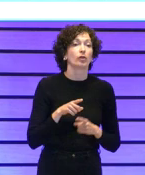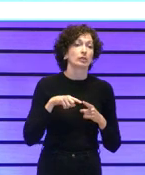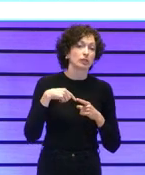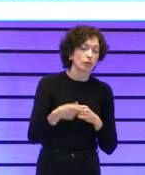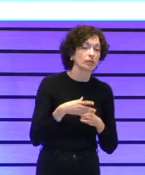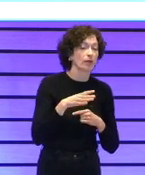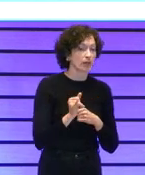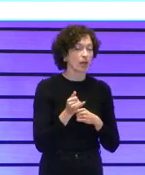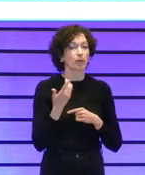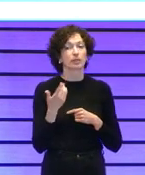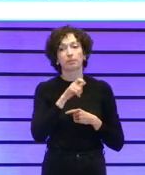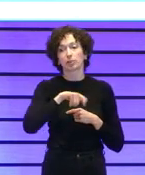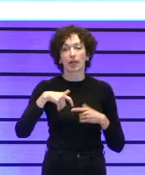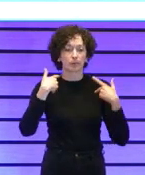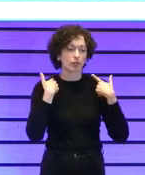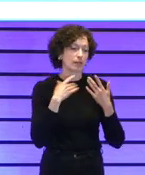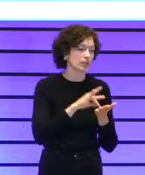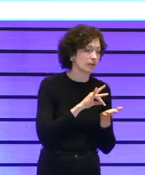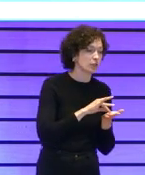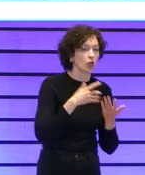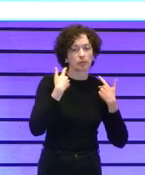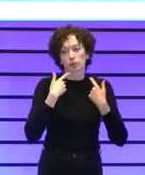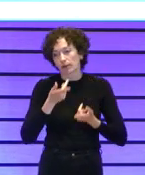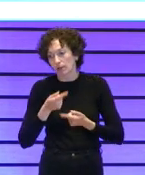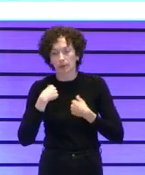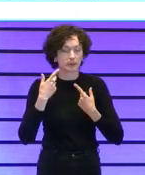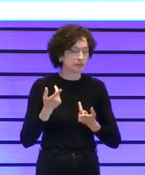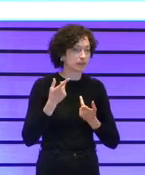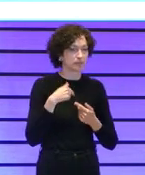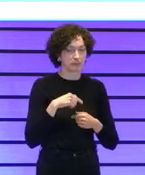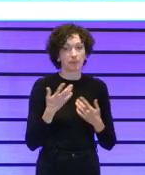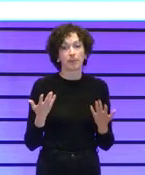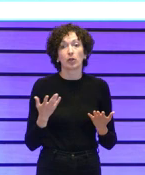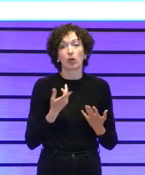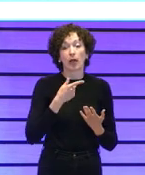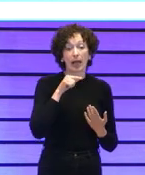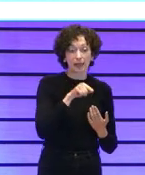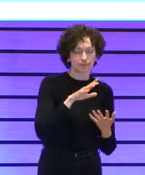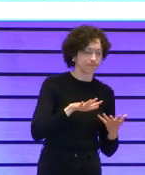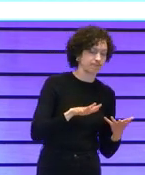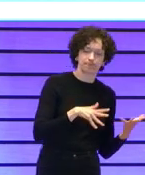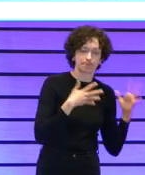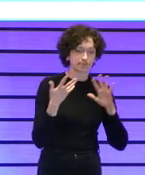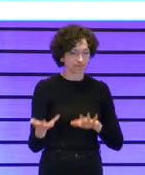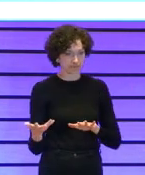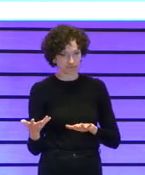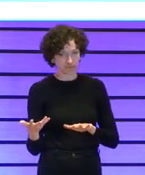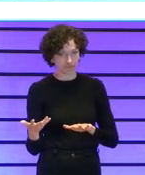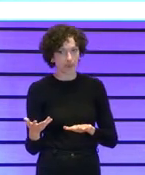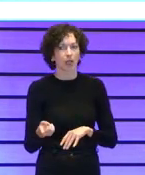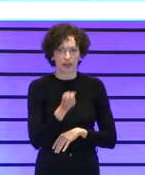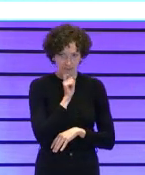fundamentalmente pues en responsables de servicio responsables de turno pero ahí estaba todo entonces nosotros pasamos no sin